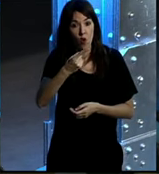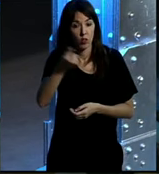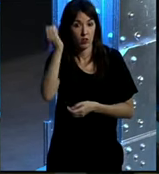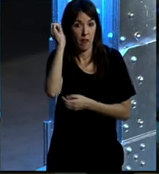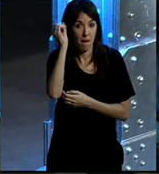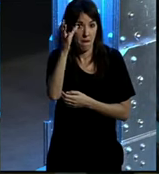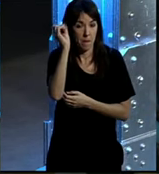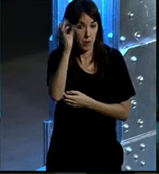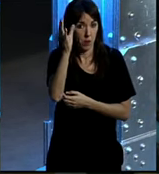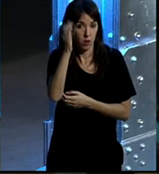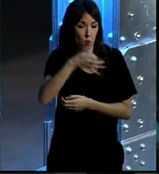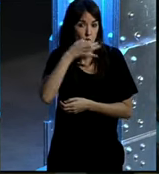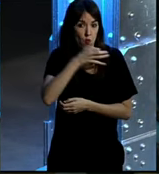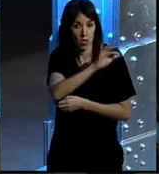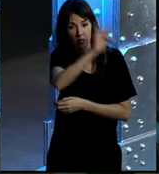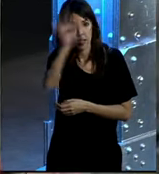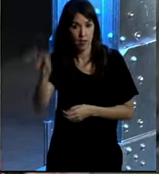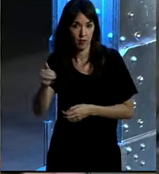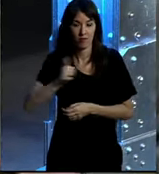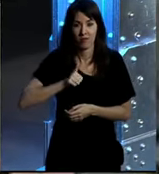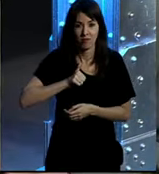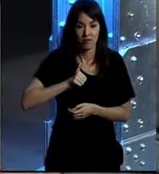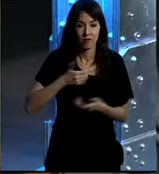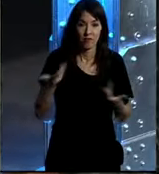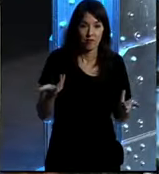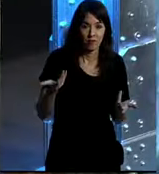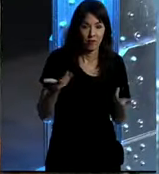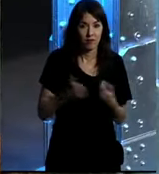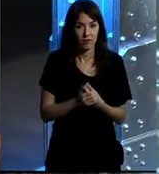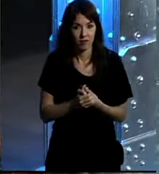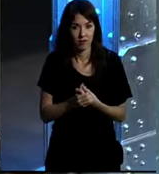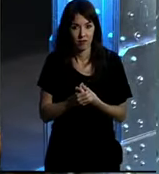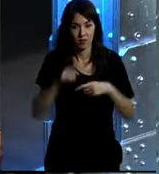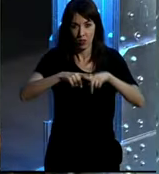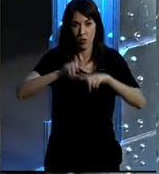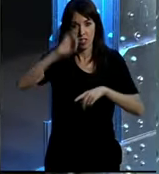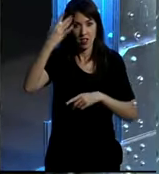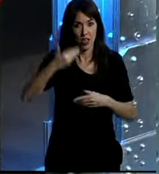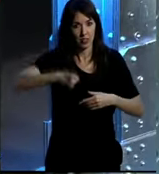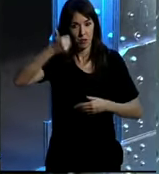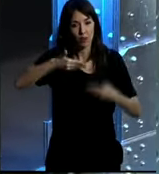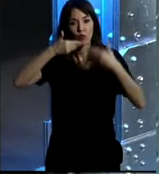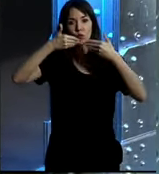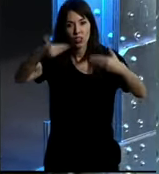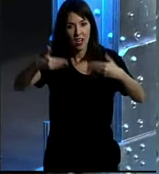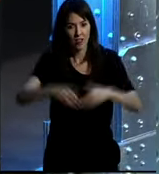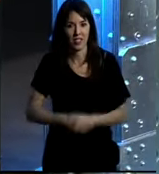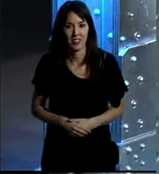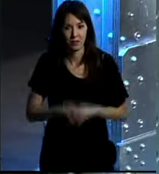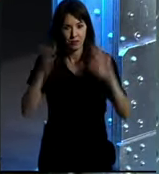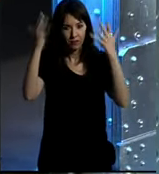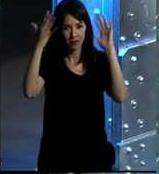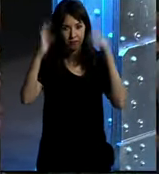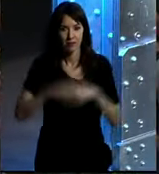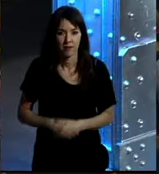la tarde tendremos ocasión de compartir más ideas. Muchas gracias. Muy bien.